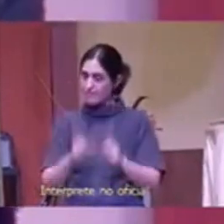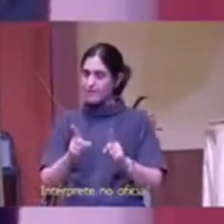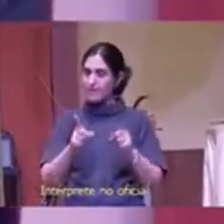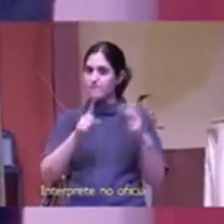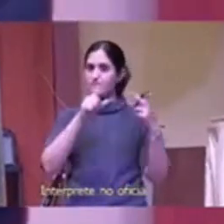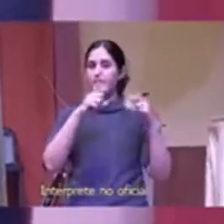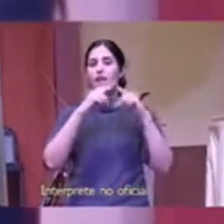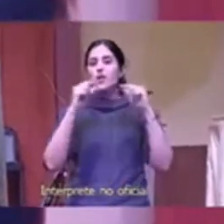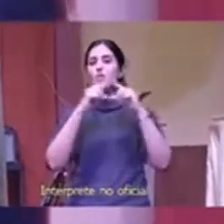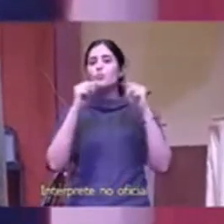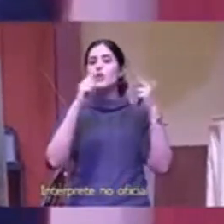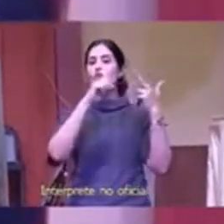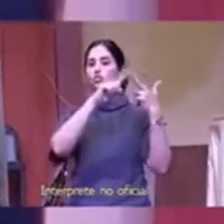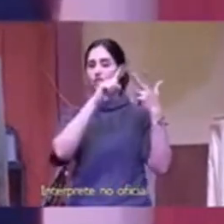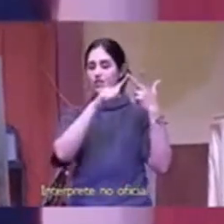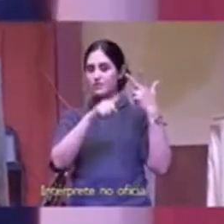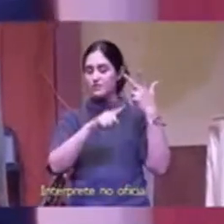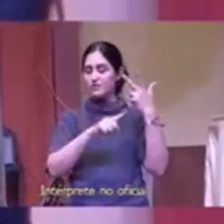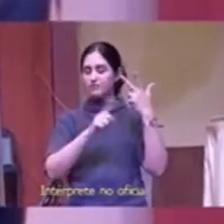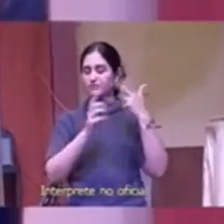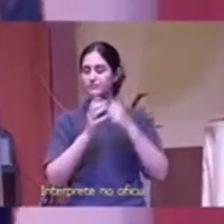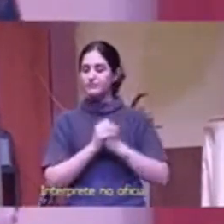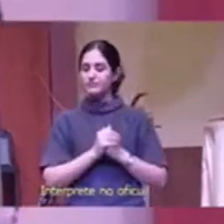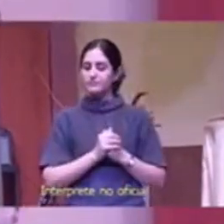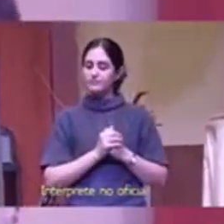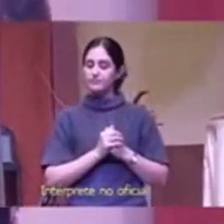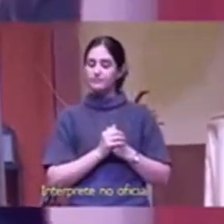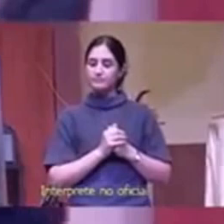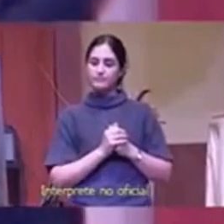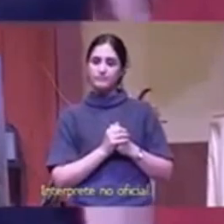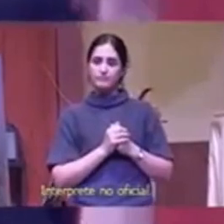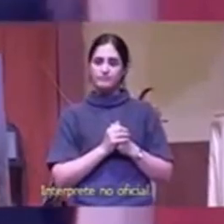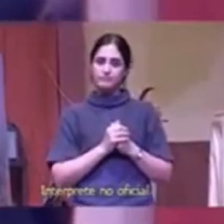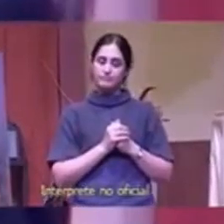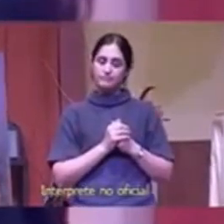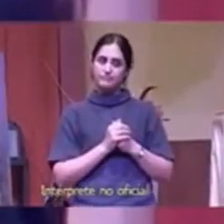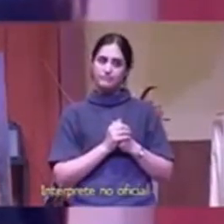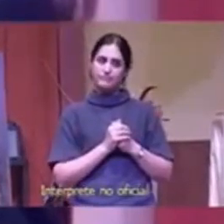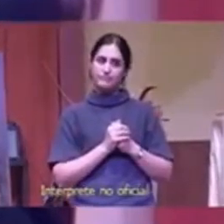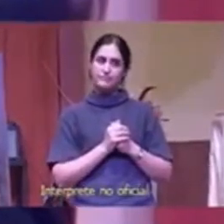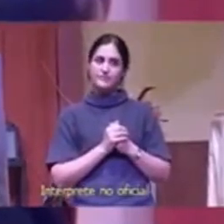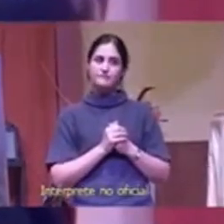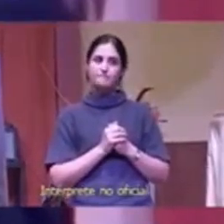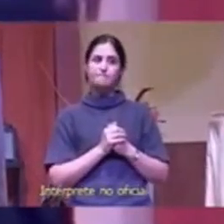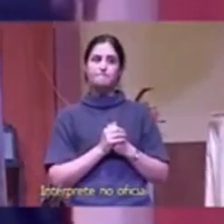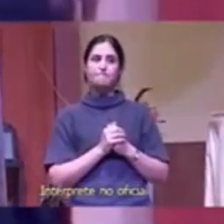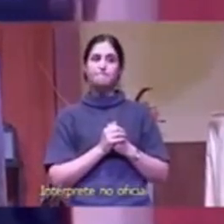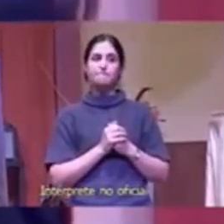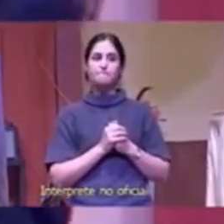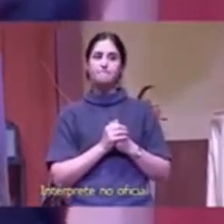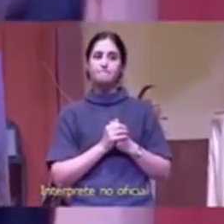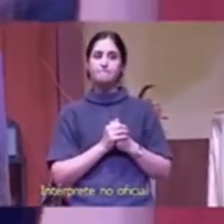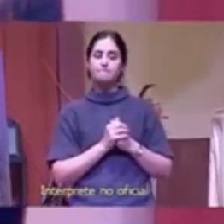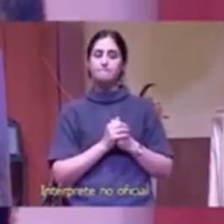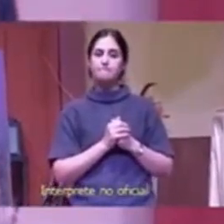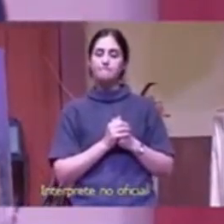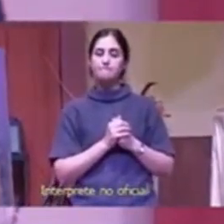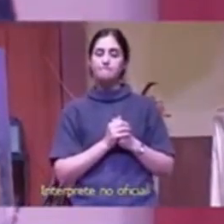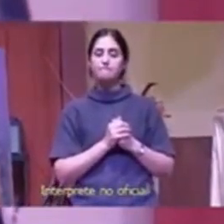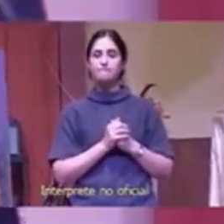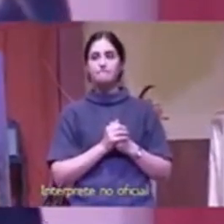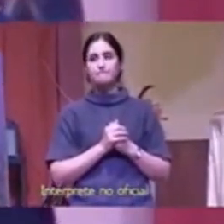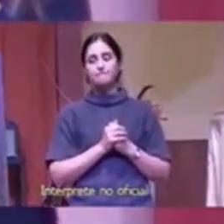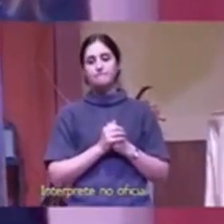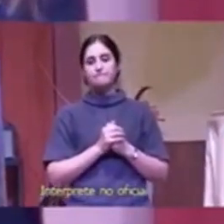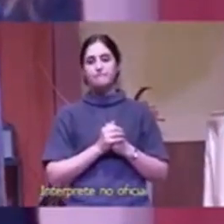una es una sombra que se llama misiones con antiojeras